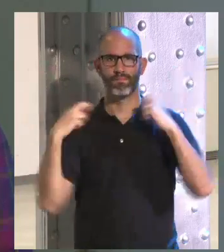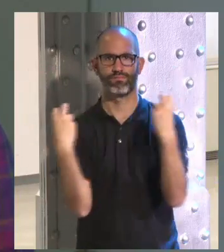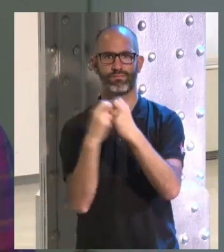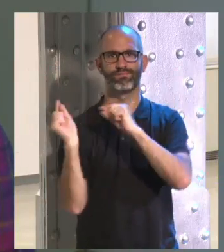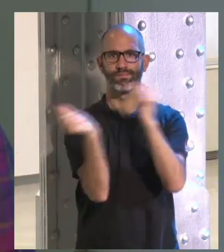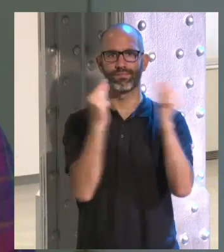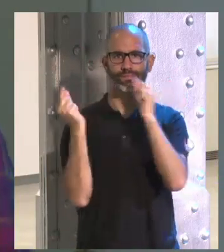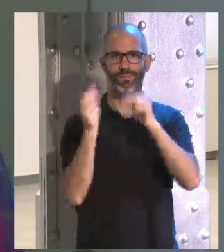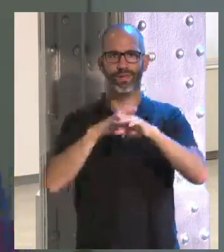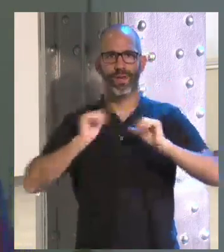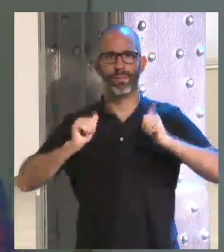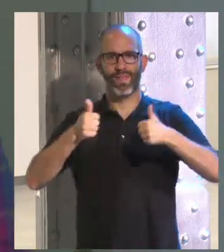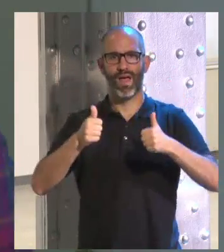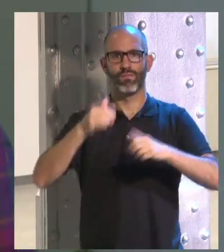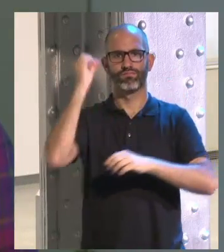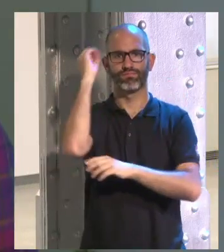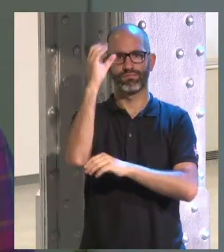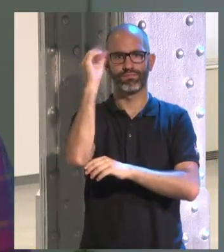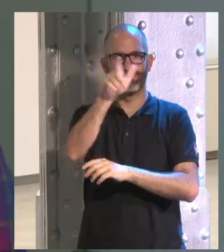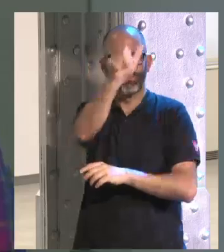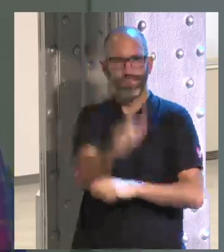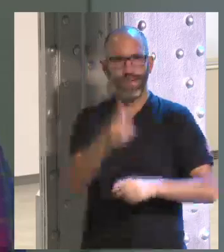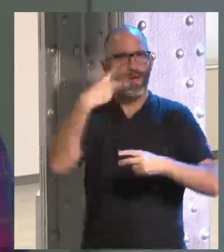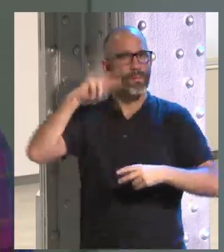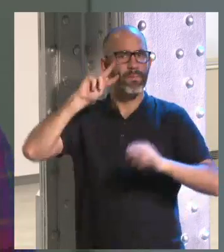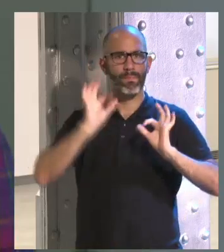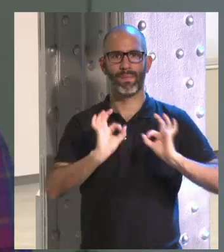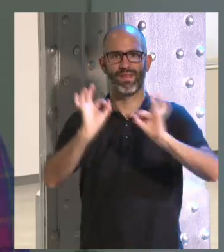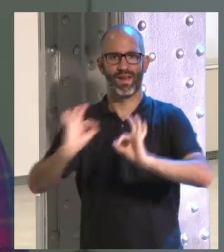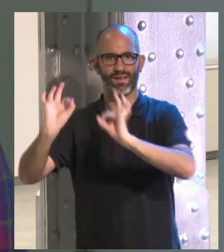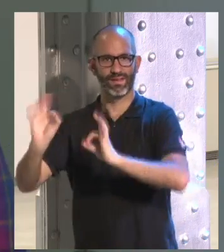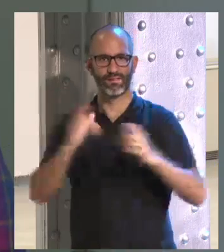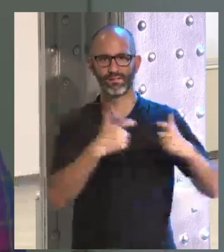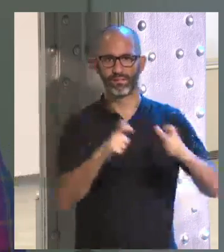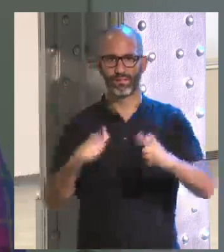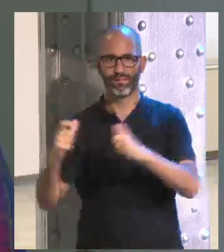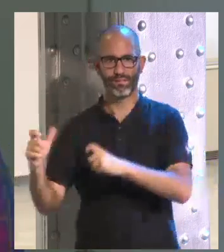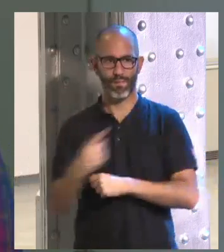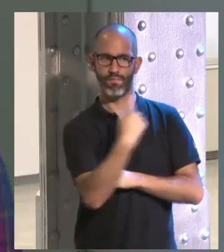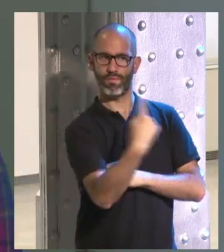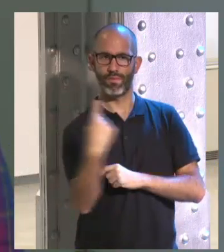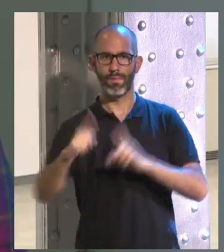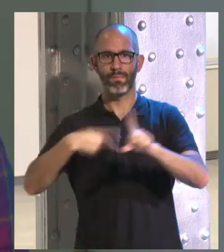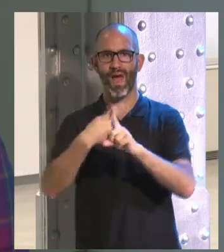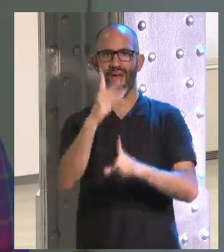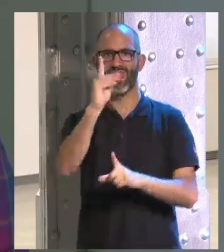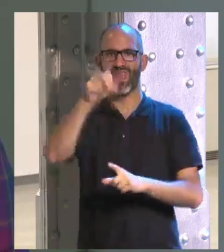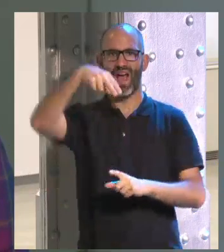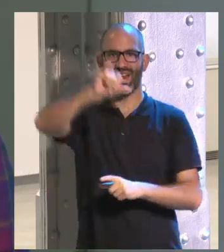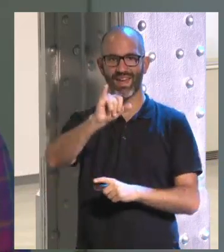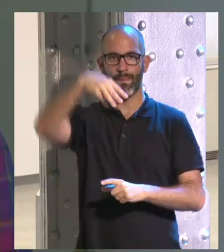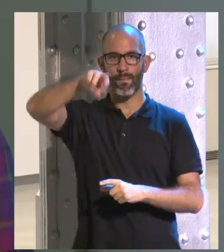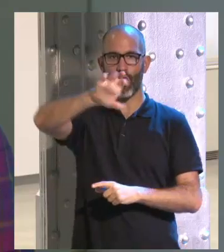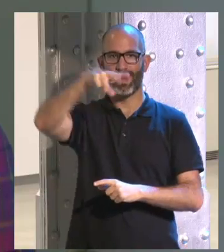estar con componentes especialistas en cada uno de estos campos y que va a ser moderada por Dani Moreno, que está